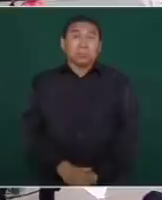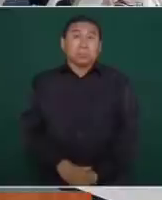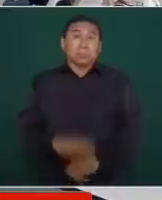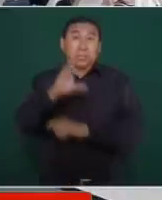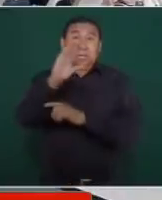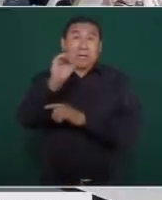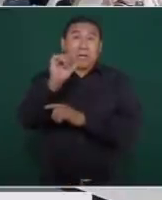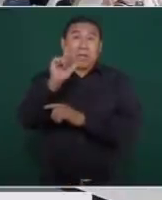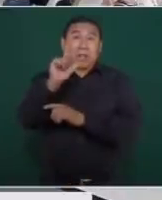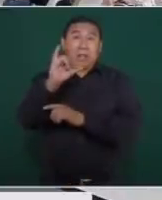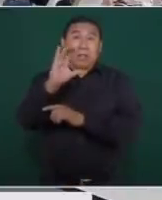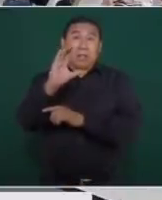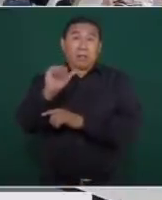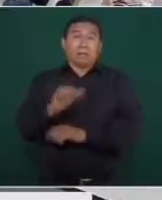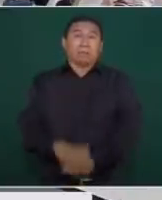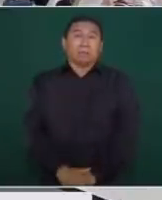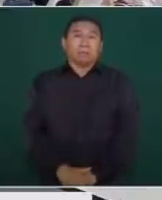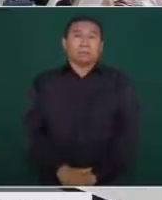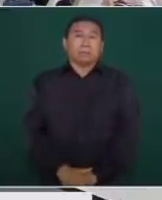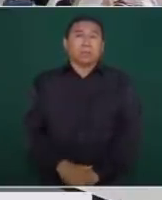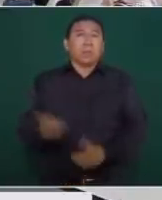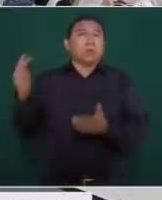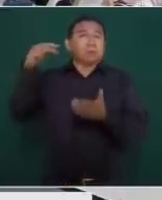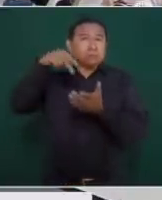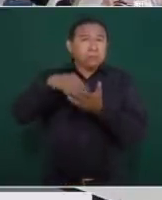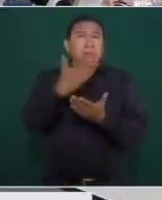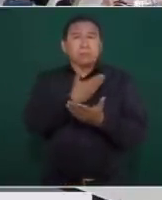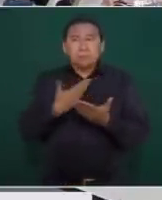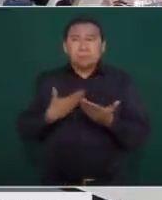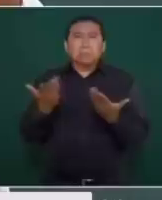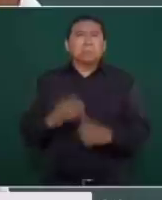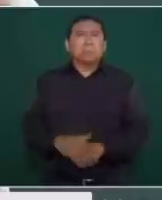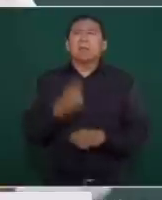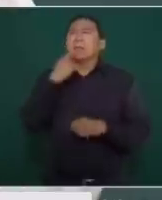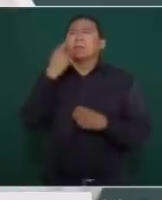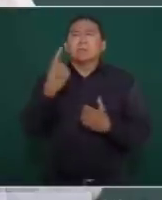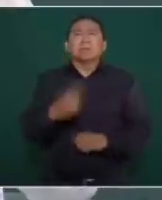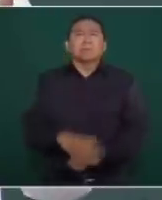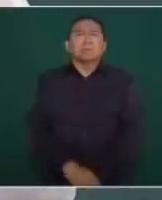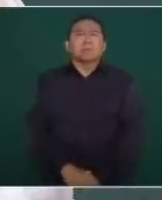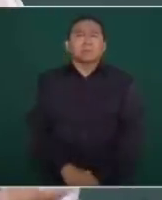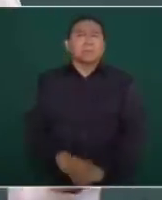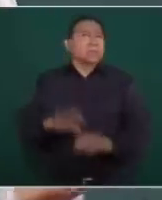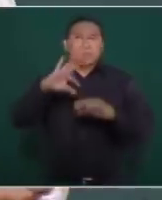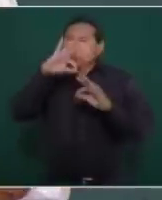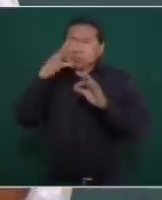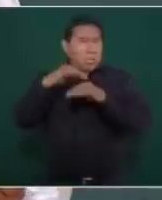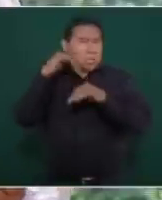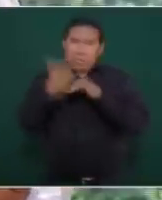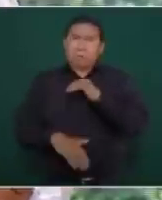Sí, y la tienen todavía y cuando llegamos les dijimos que ya no